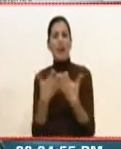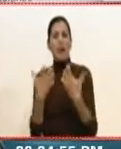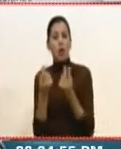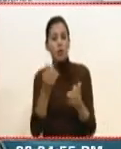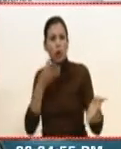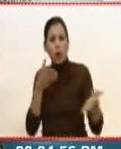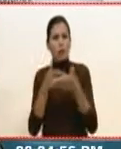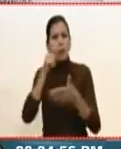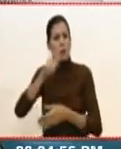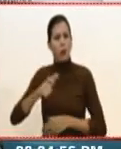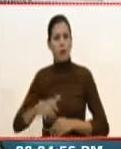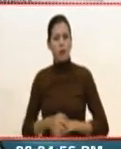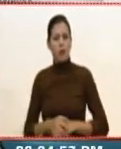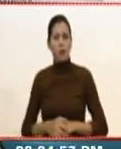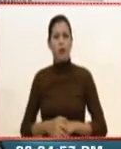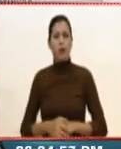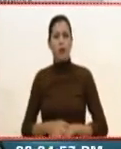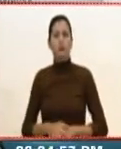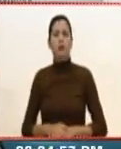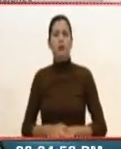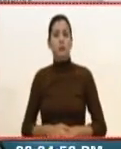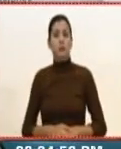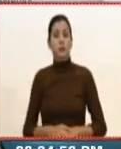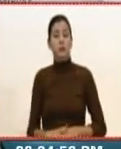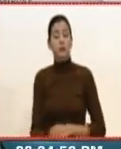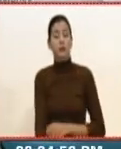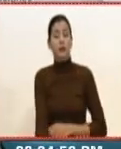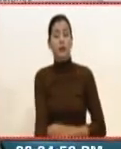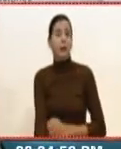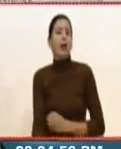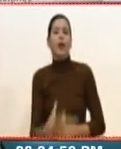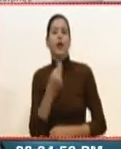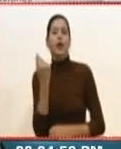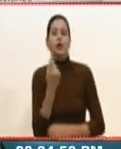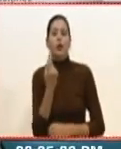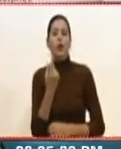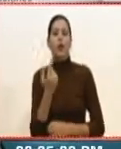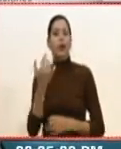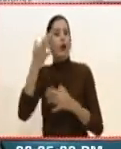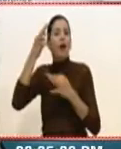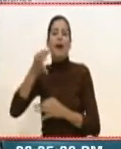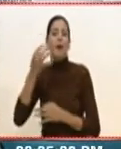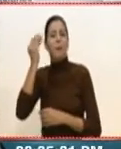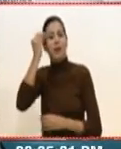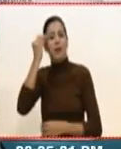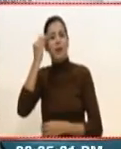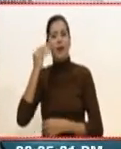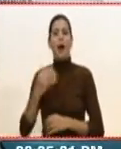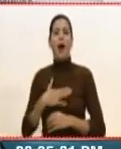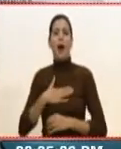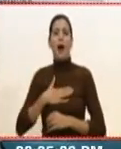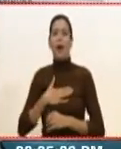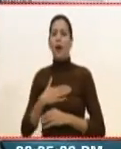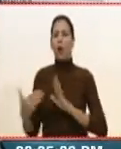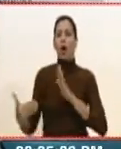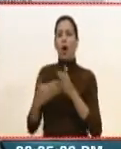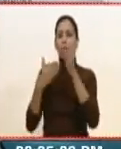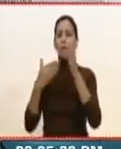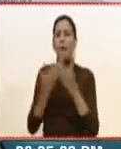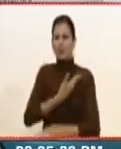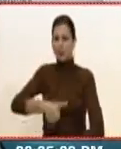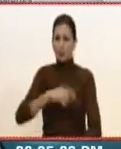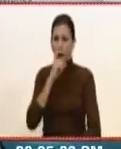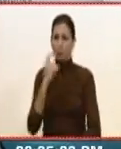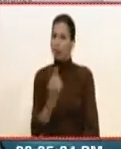el pueblo de Venezuela. Porque quiero que sepamos que no es solamente, no crean ellos, que es una estrategia contra el presidente Nicolás